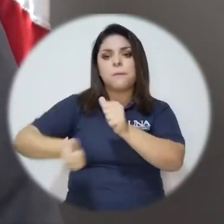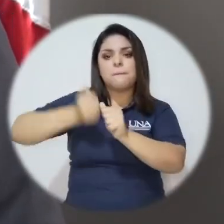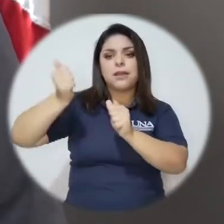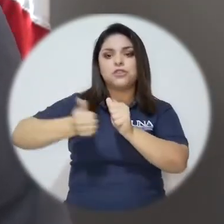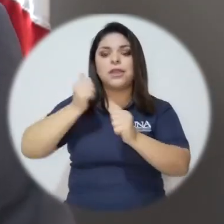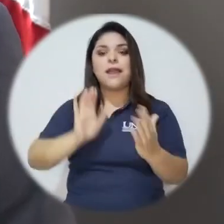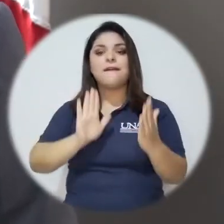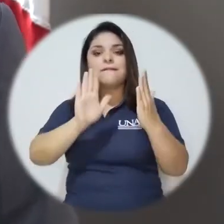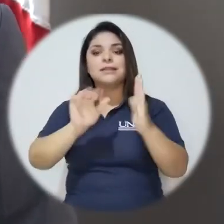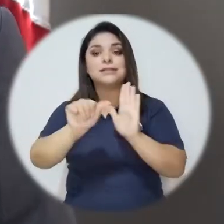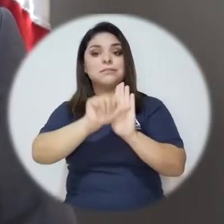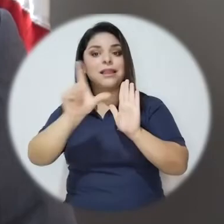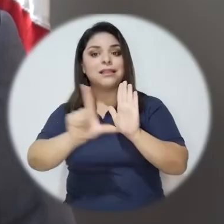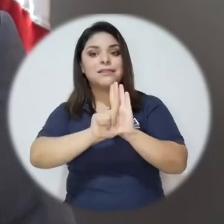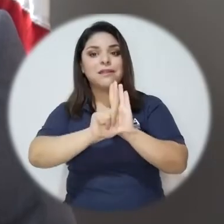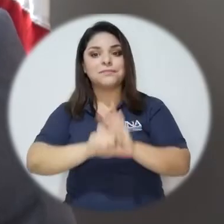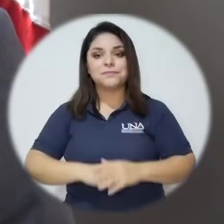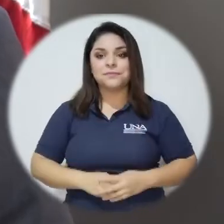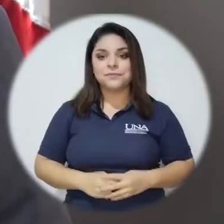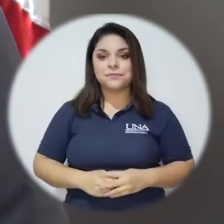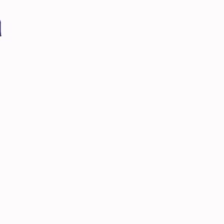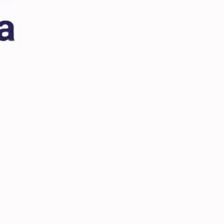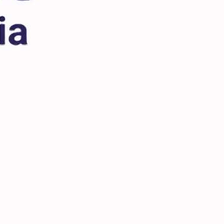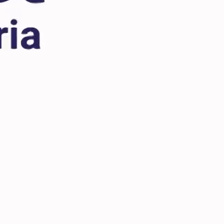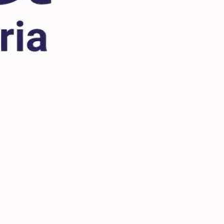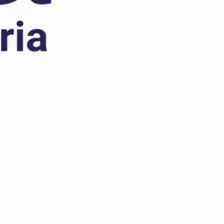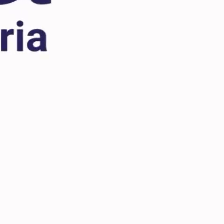mayoría frente a la Asamblea Legislativa.